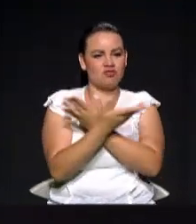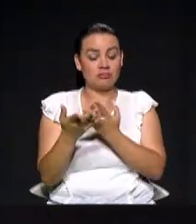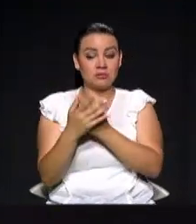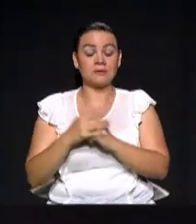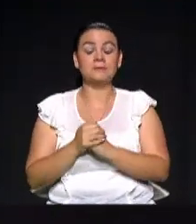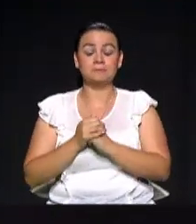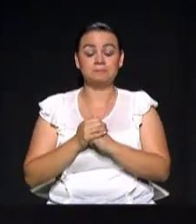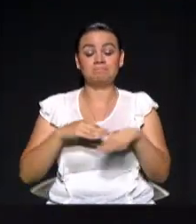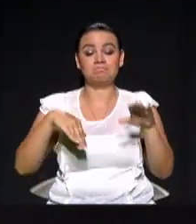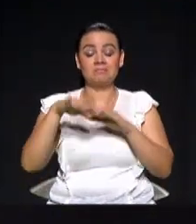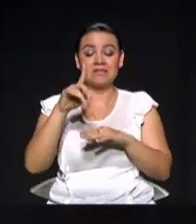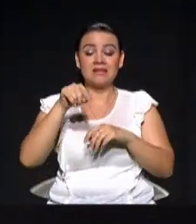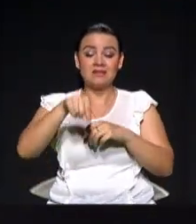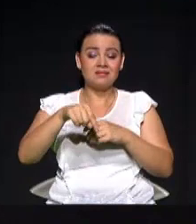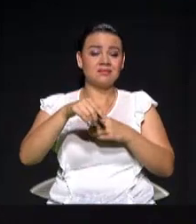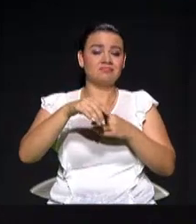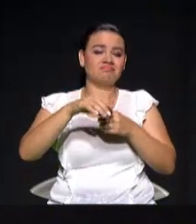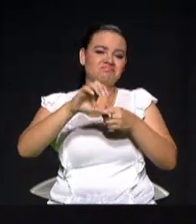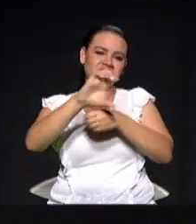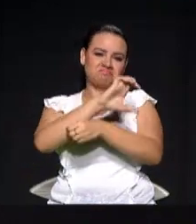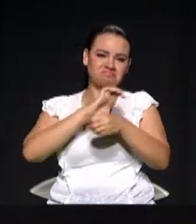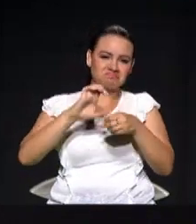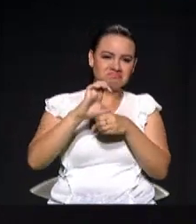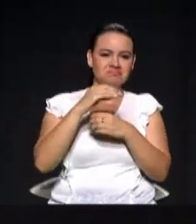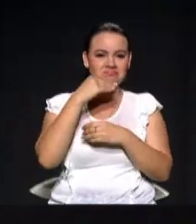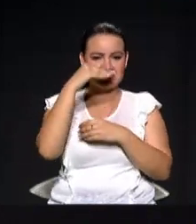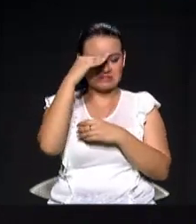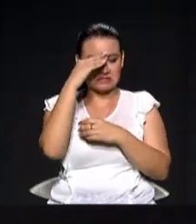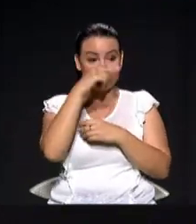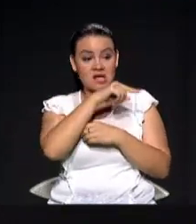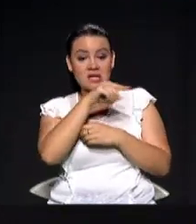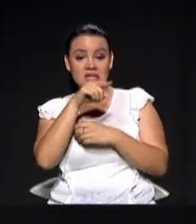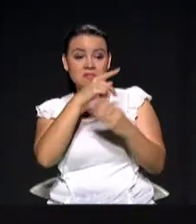ciudad y a los principales proyectos de ciudad.